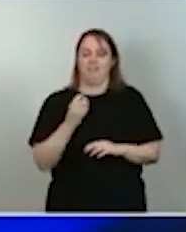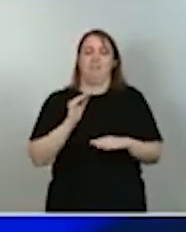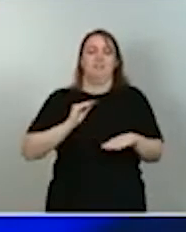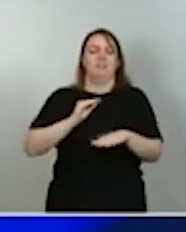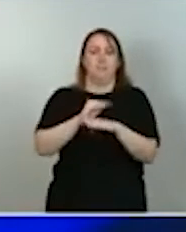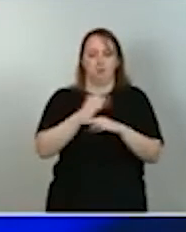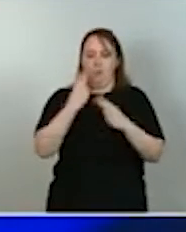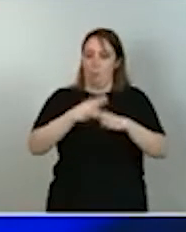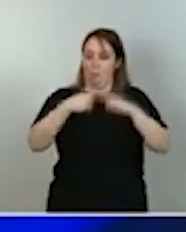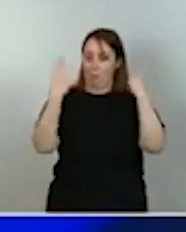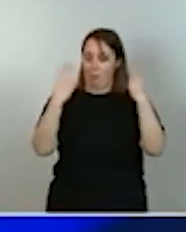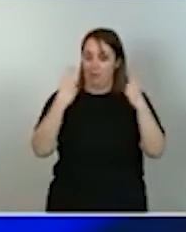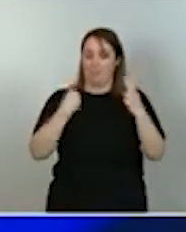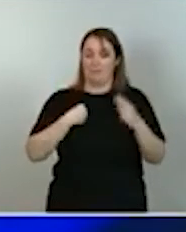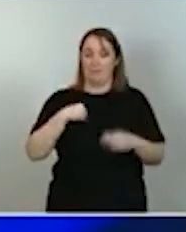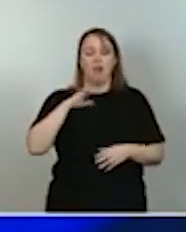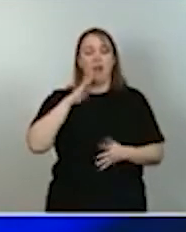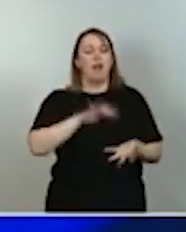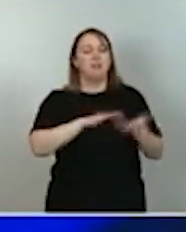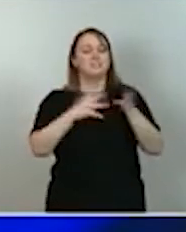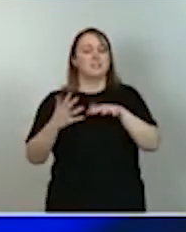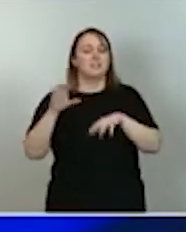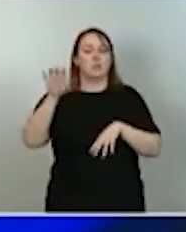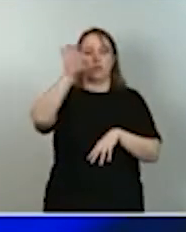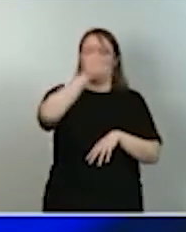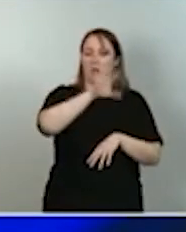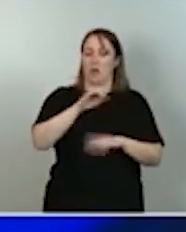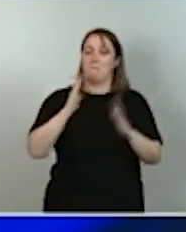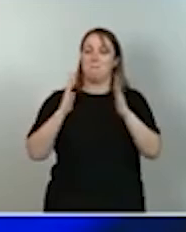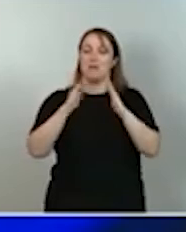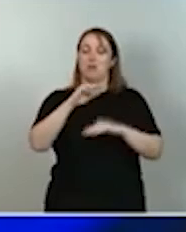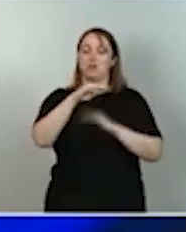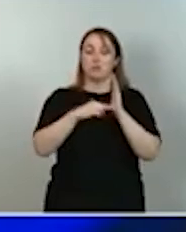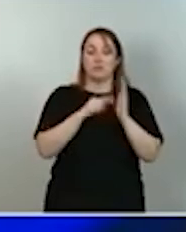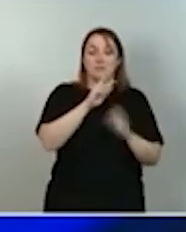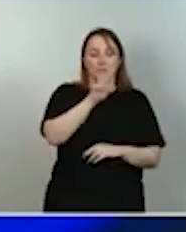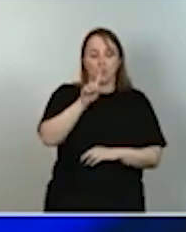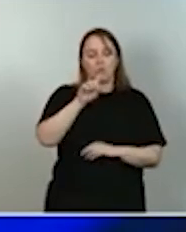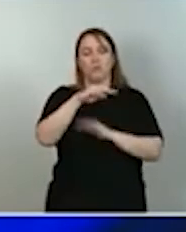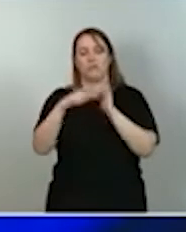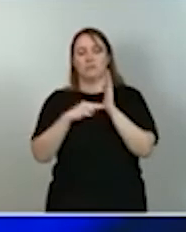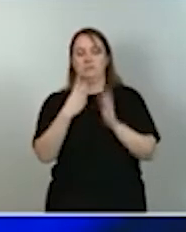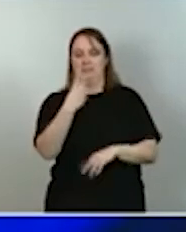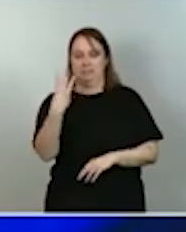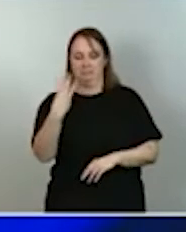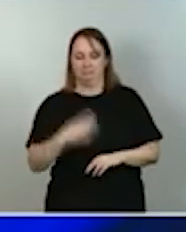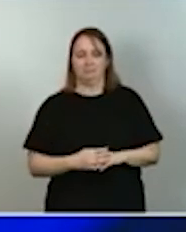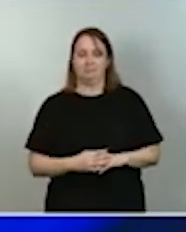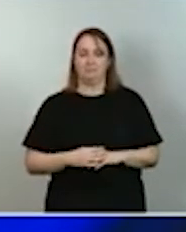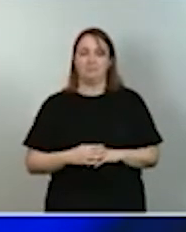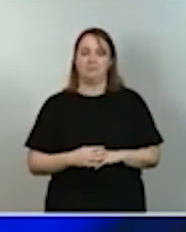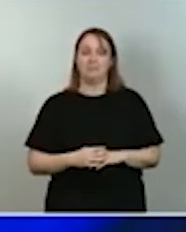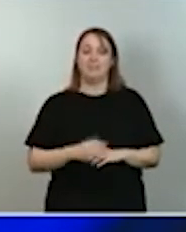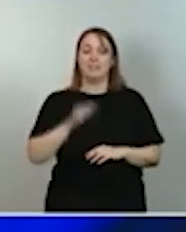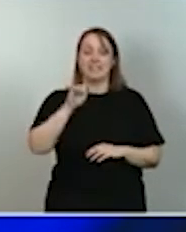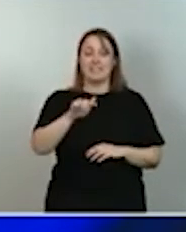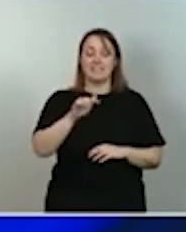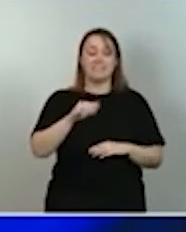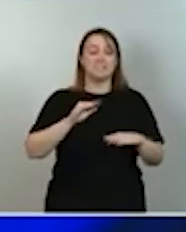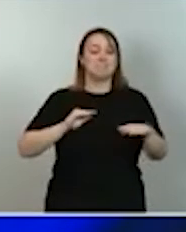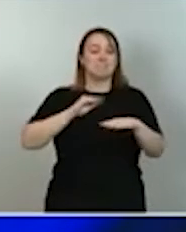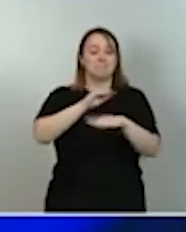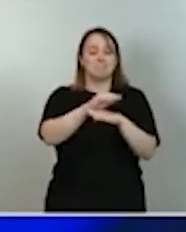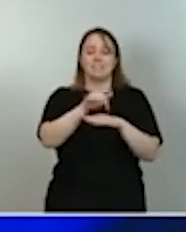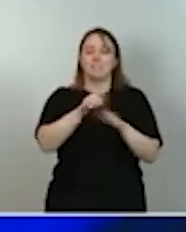transferencias comunitarias para el periodo 2021-2023. Este volumen de inversión se dirigirá a iniciativas de